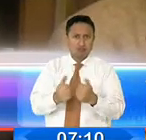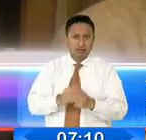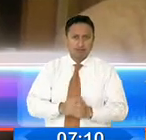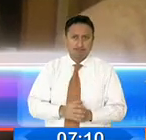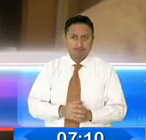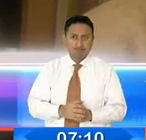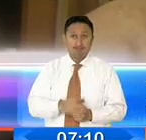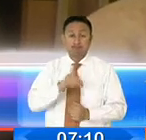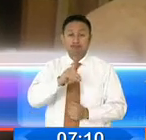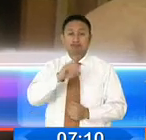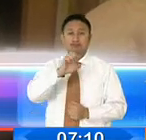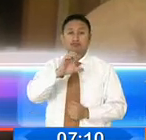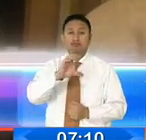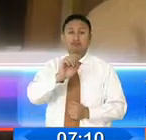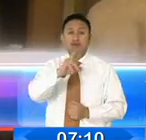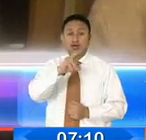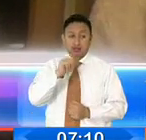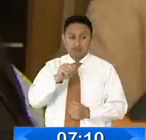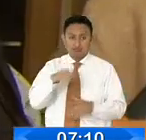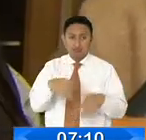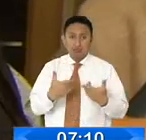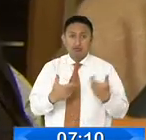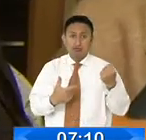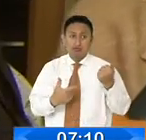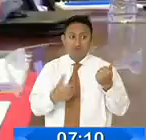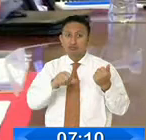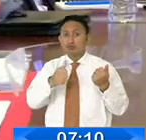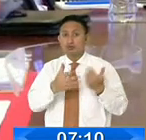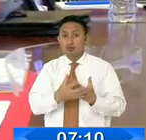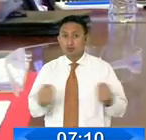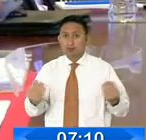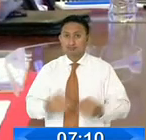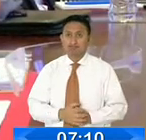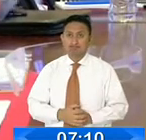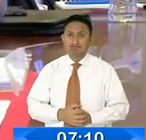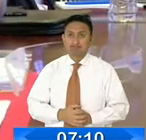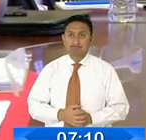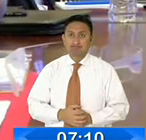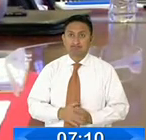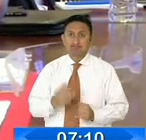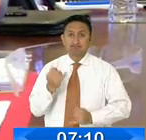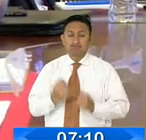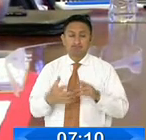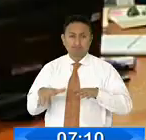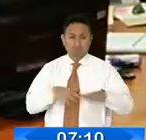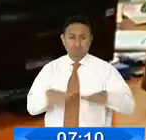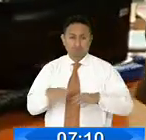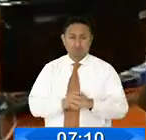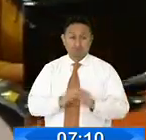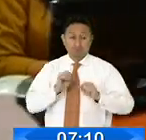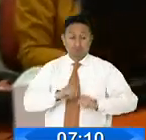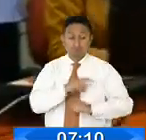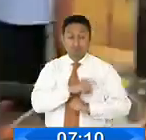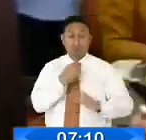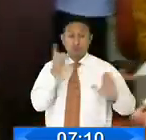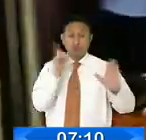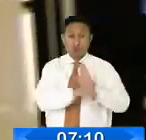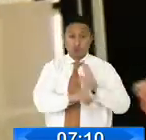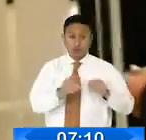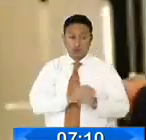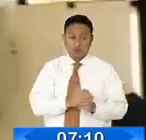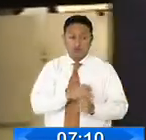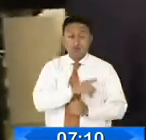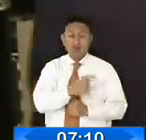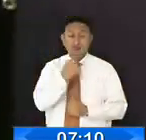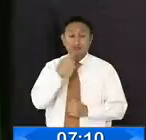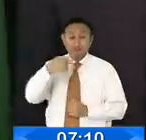Decevale como para poder encontrar esta u otra solución. Últimas gestiones sobre una denuncia que arguye le ha costado un